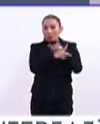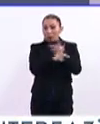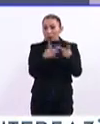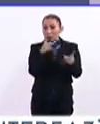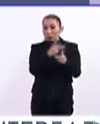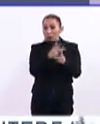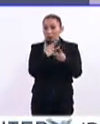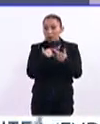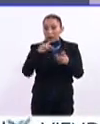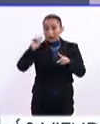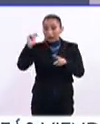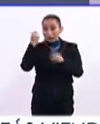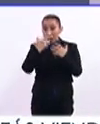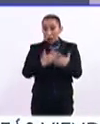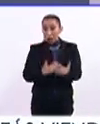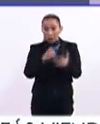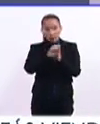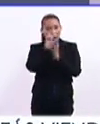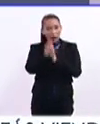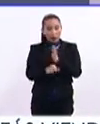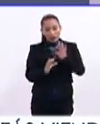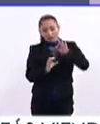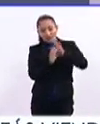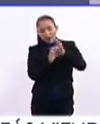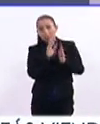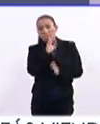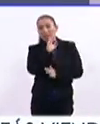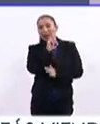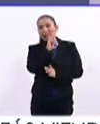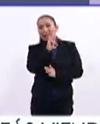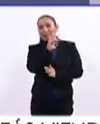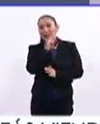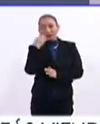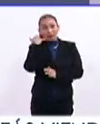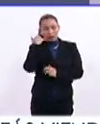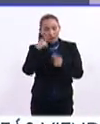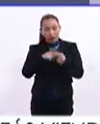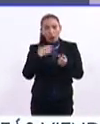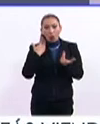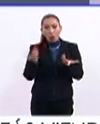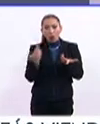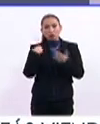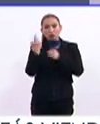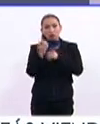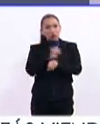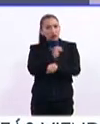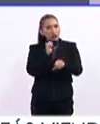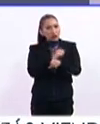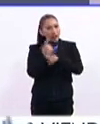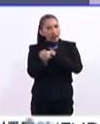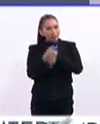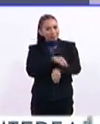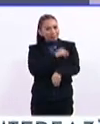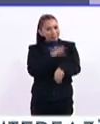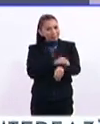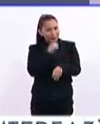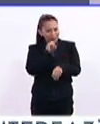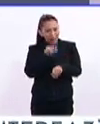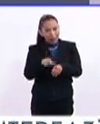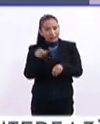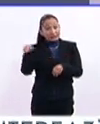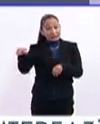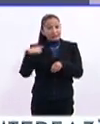los aparatos tecnológicos como las baterías de los celulares, también las de los autos eléctricos, se ha convertido en un gran